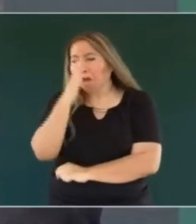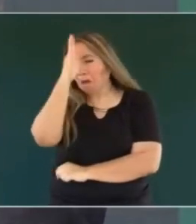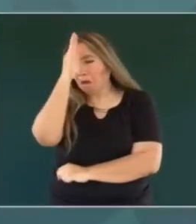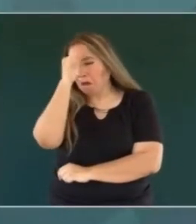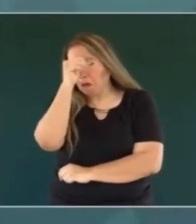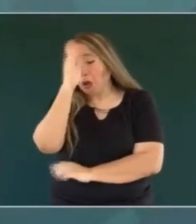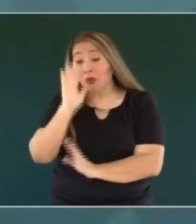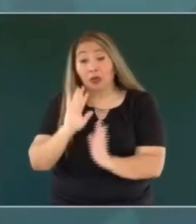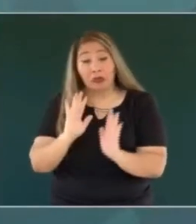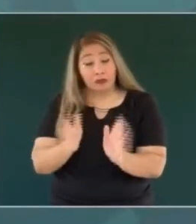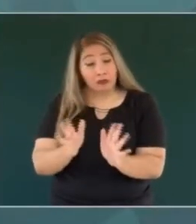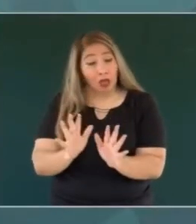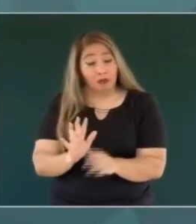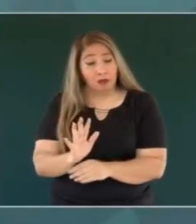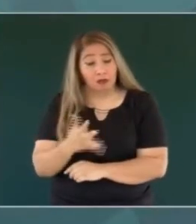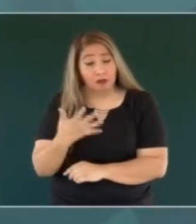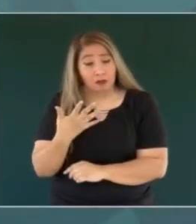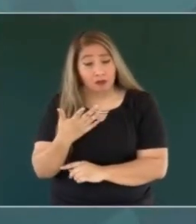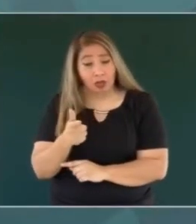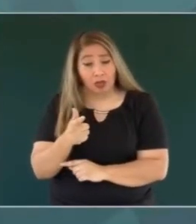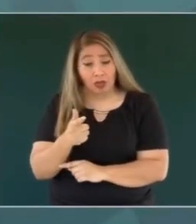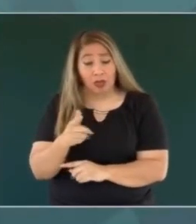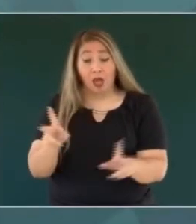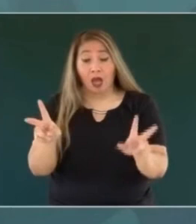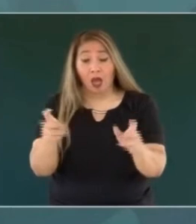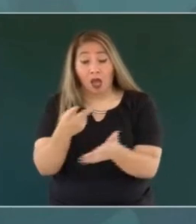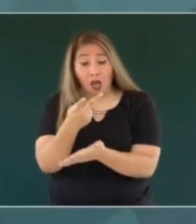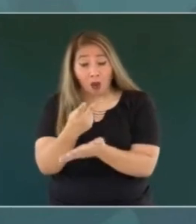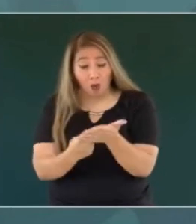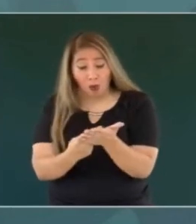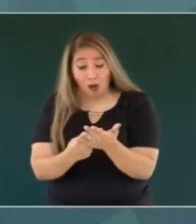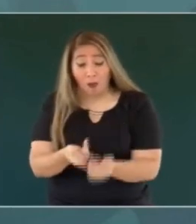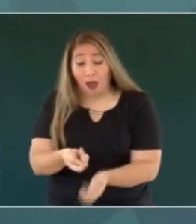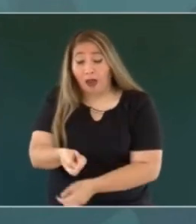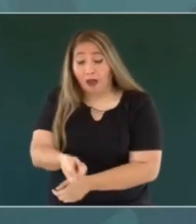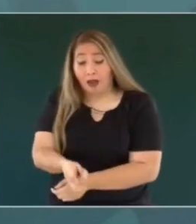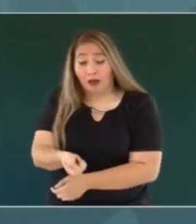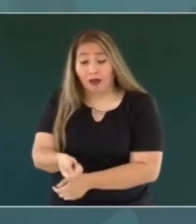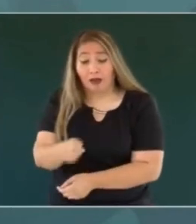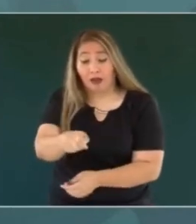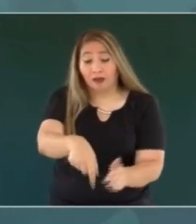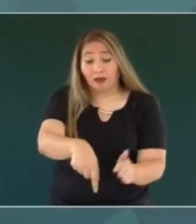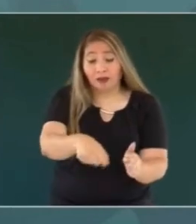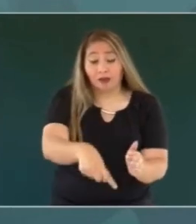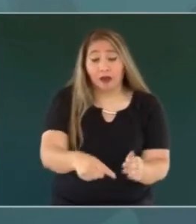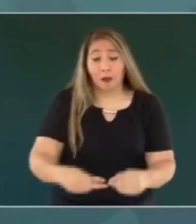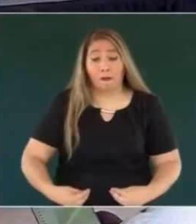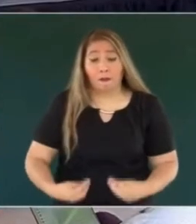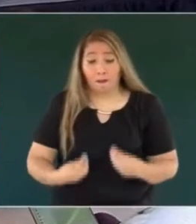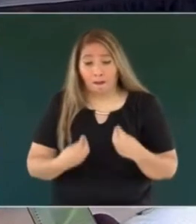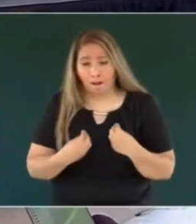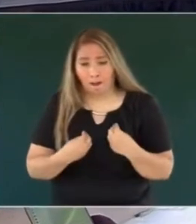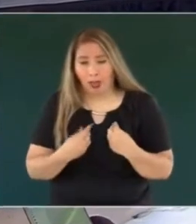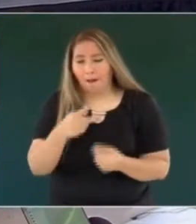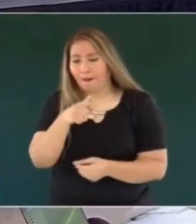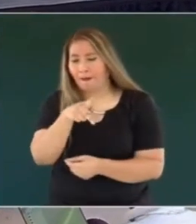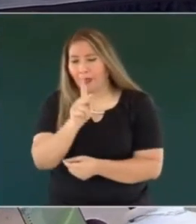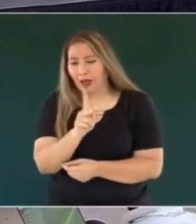ya existe el programa Sembrando Vida, nada más que no se está aplicando en